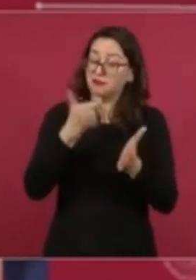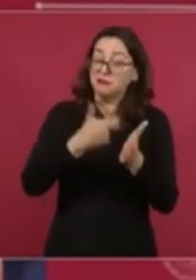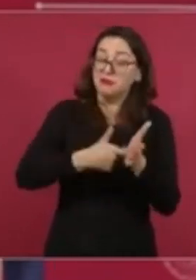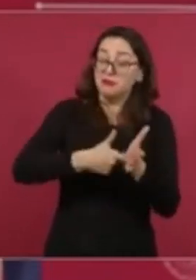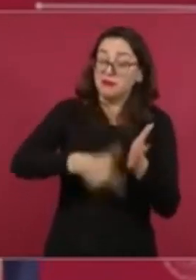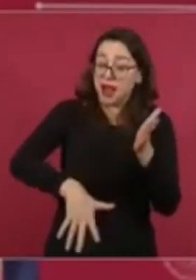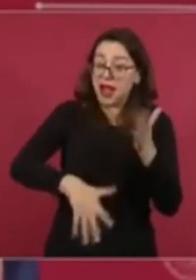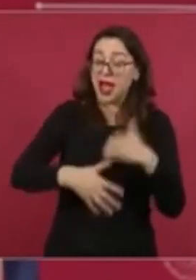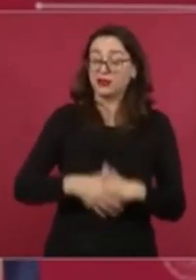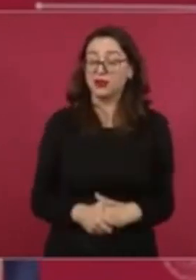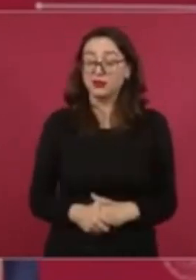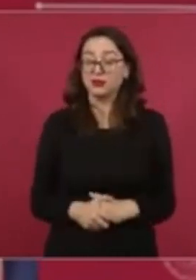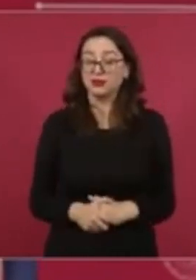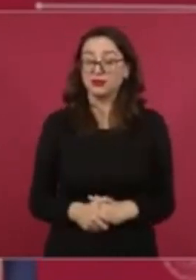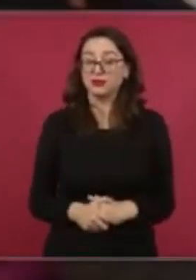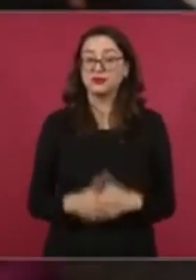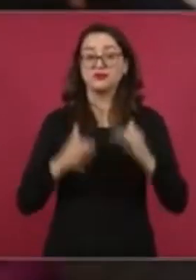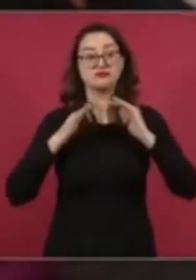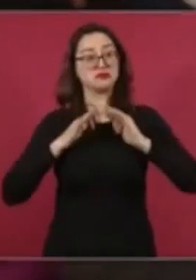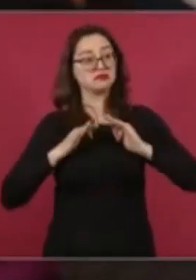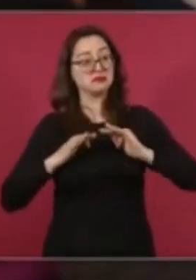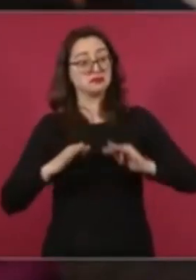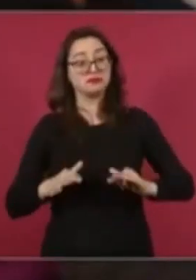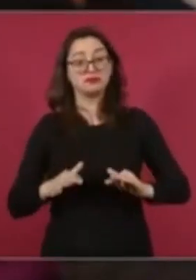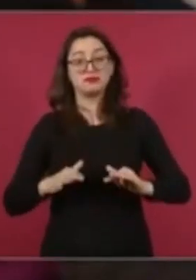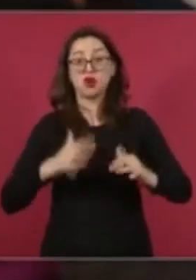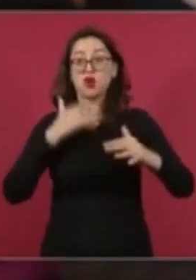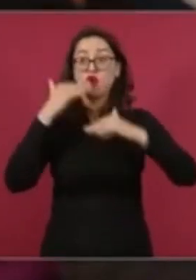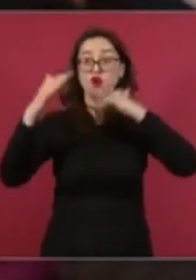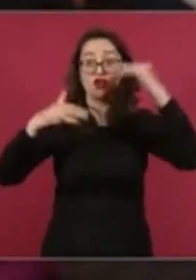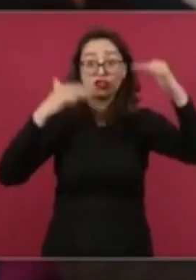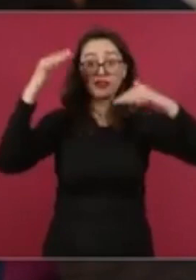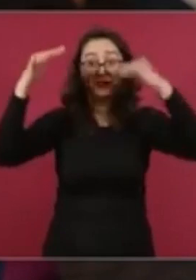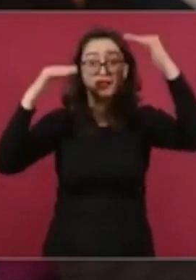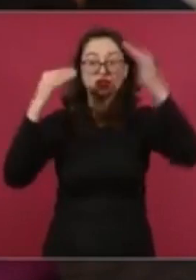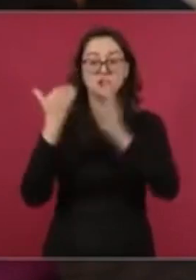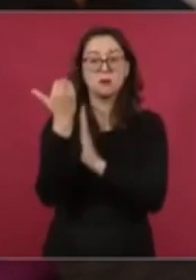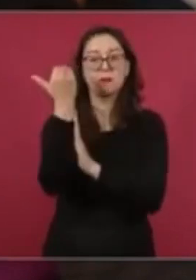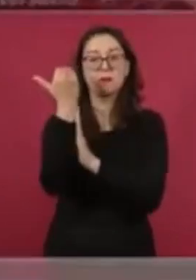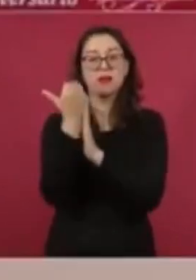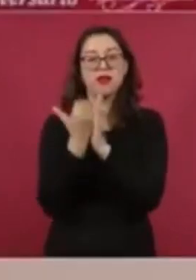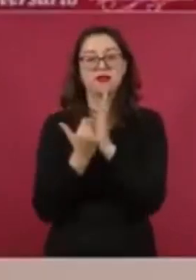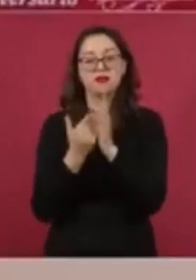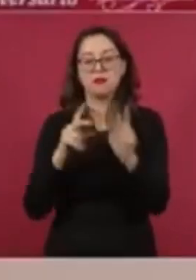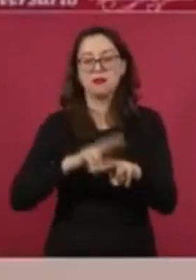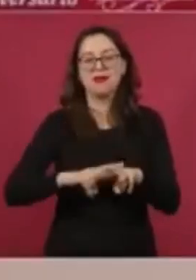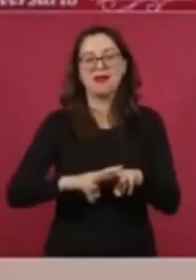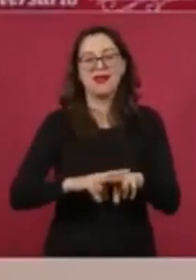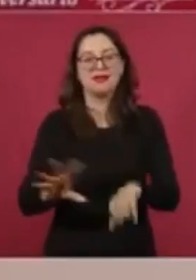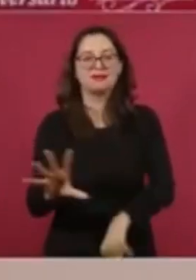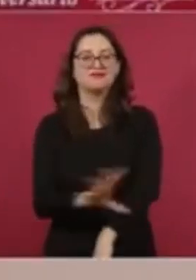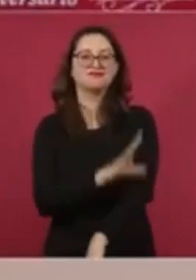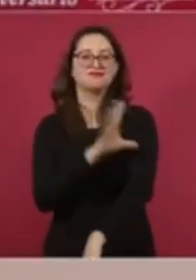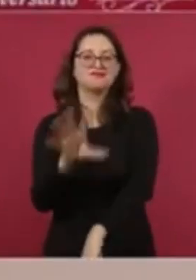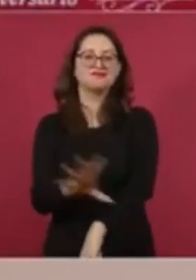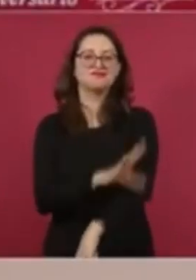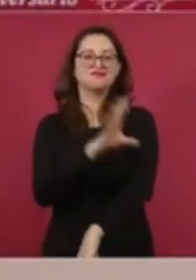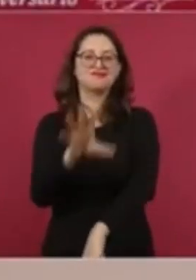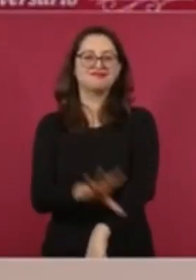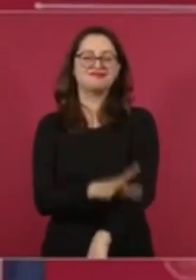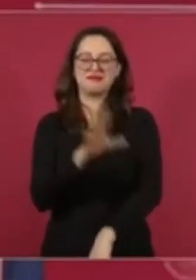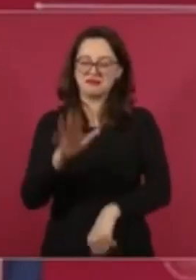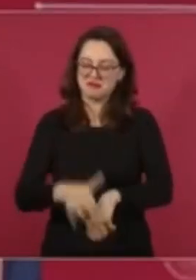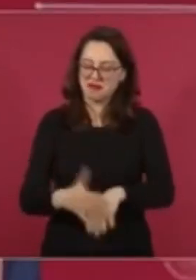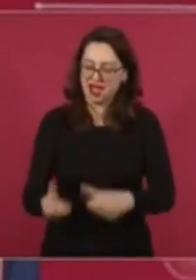electrificarse las vías. Es un transporte público más seguro y se incrementará la